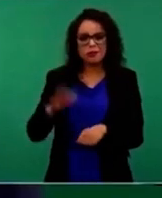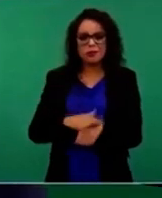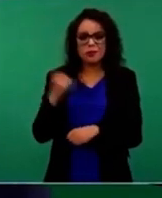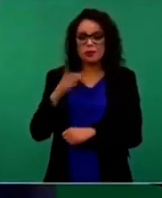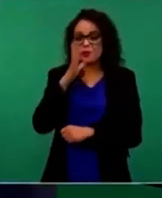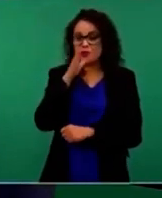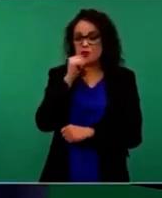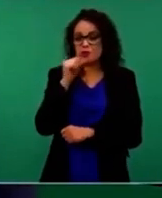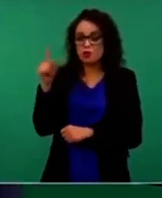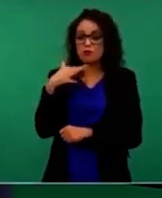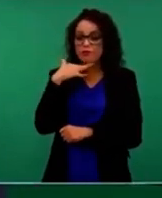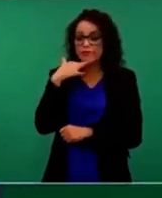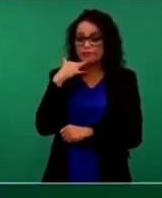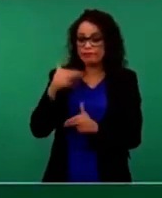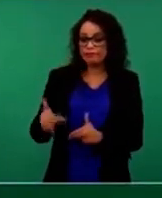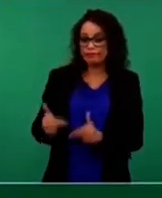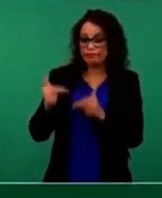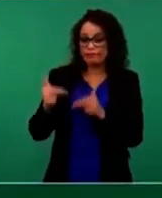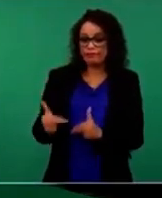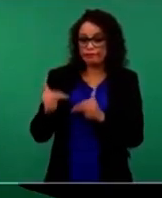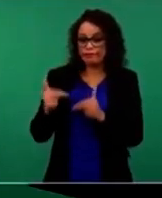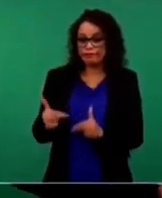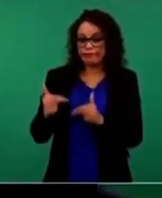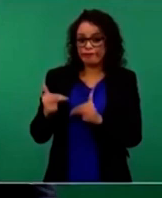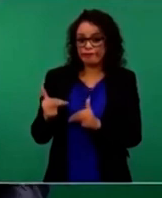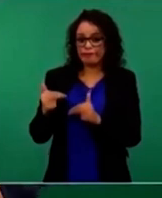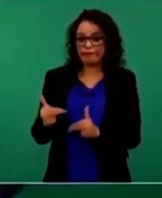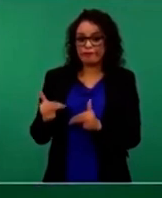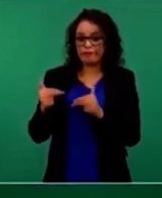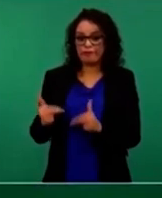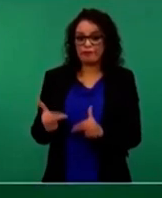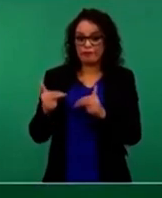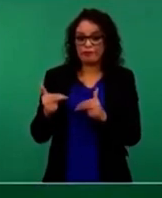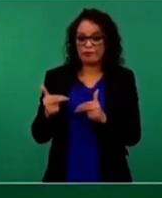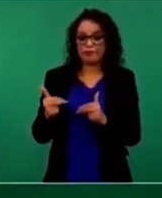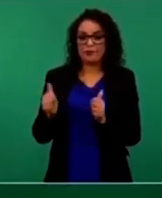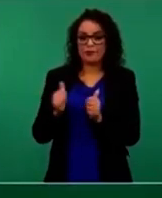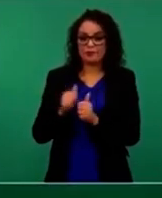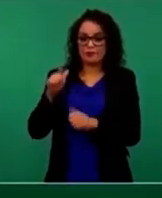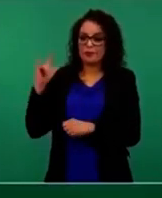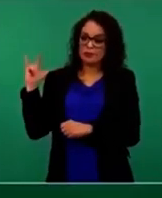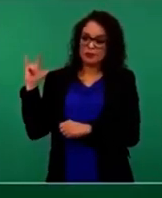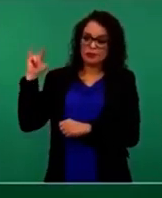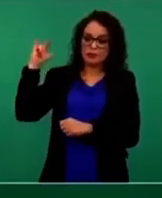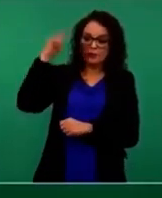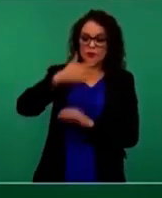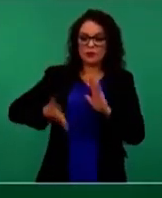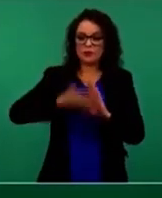tranza de hacer el aeropuerto en el lago de Texcoco.